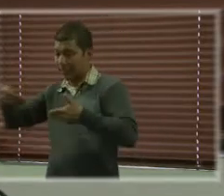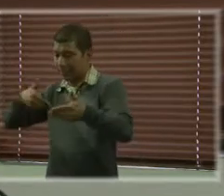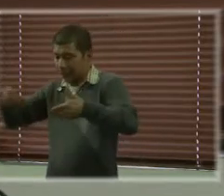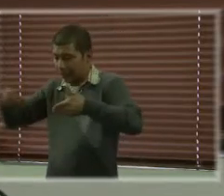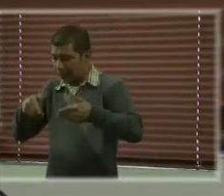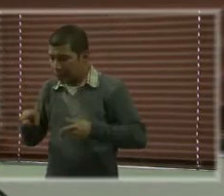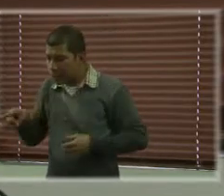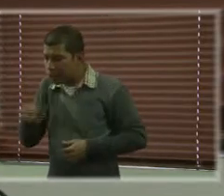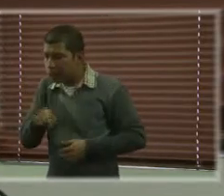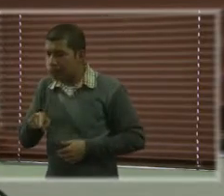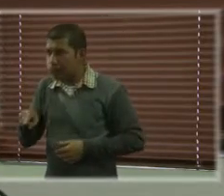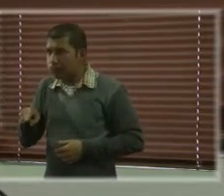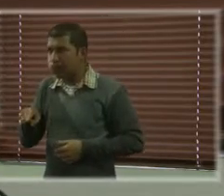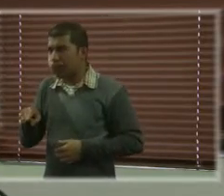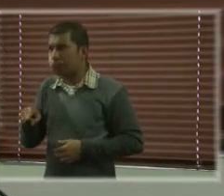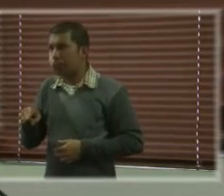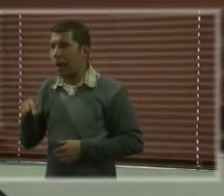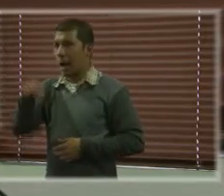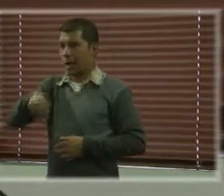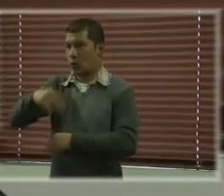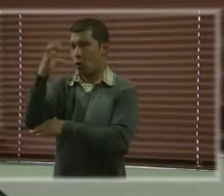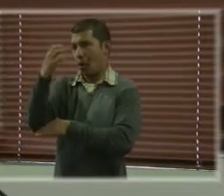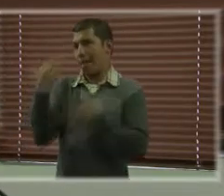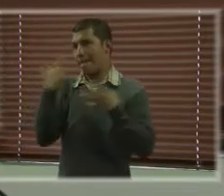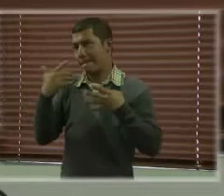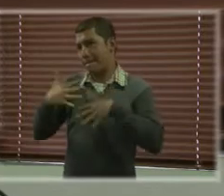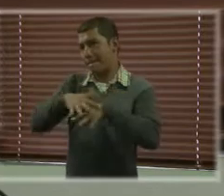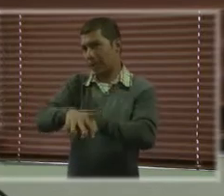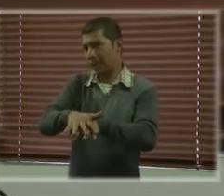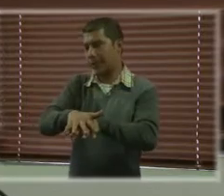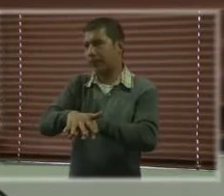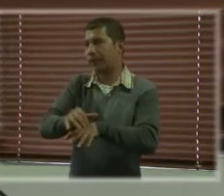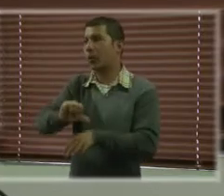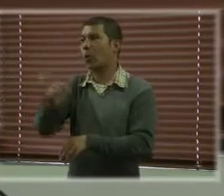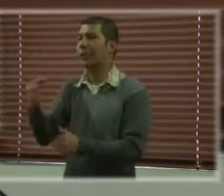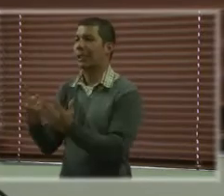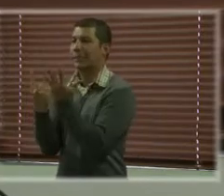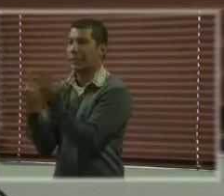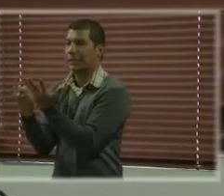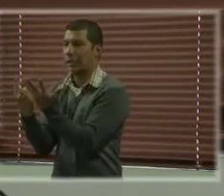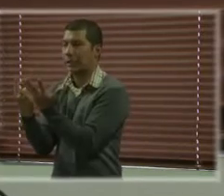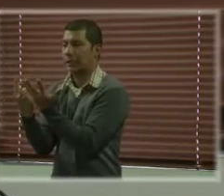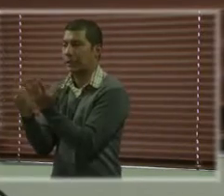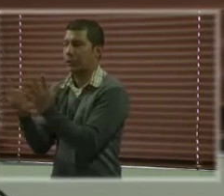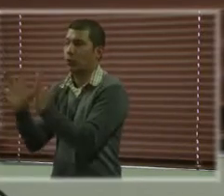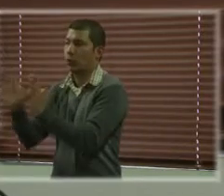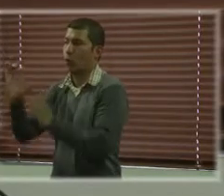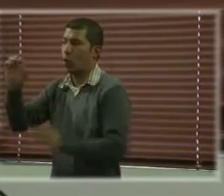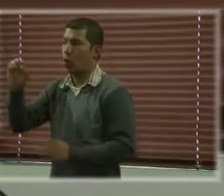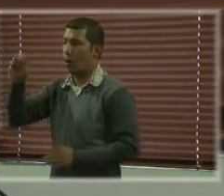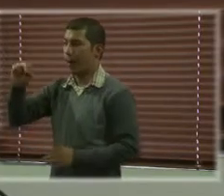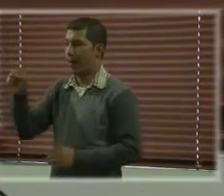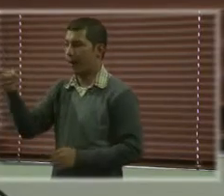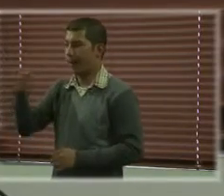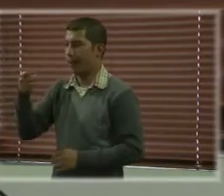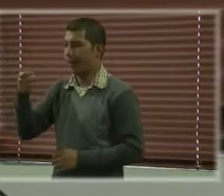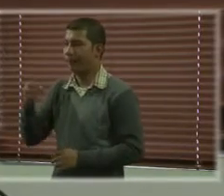bueno una mixta que es la de aquí de Colombia y 6 por ONGs y una del estado.